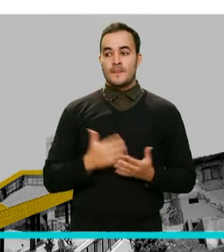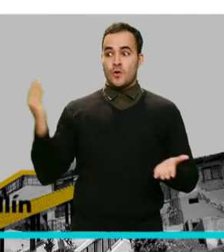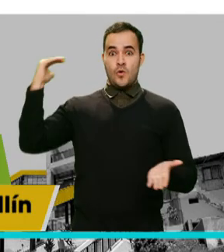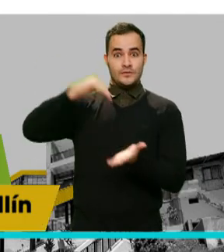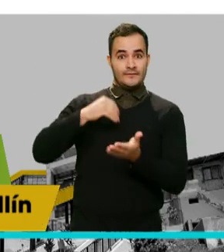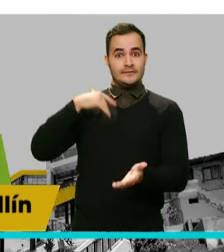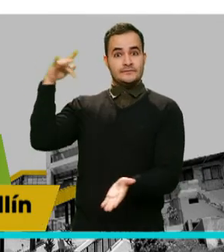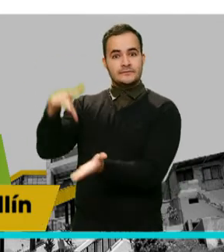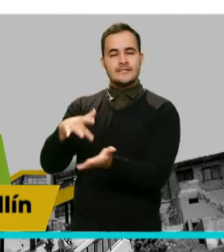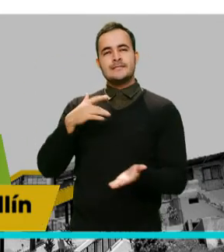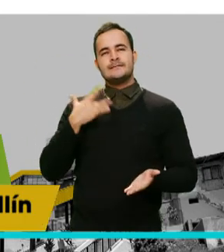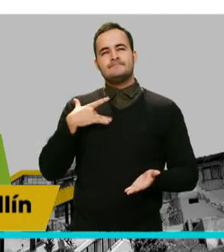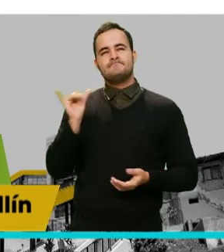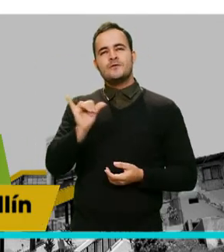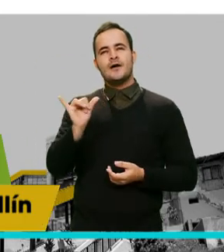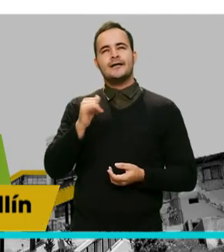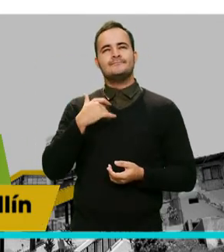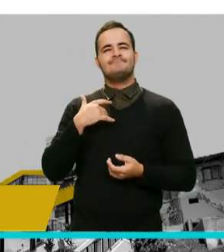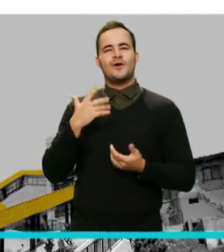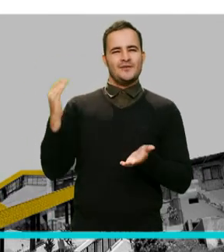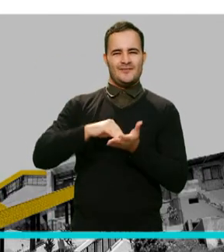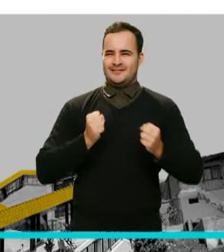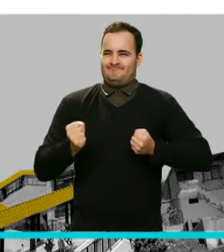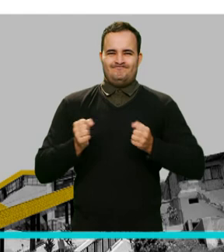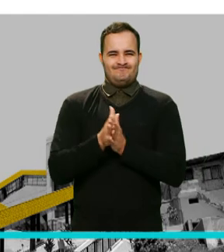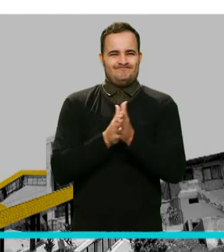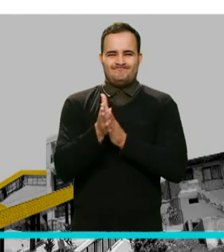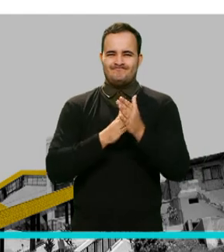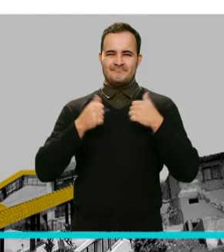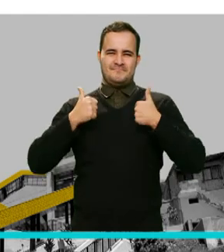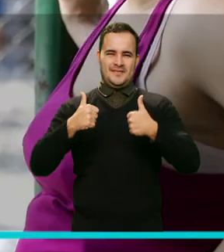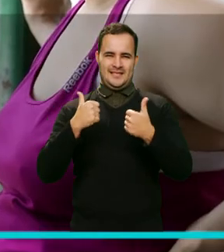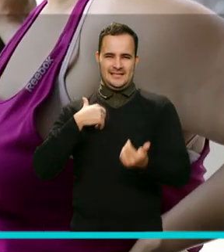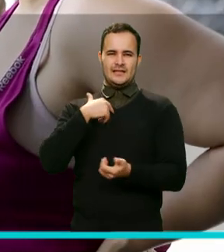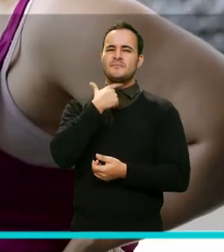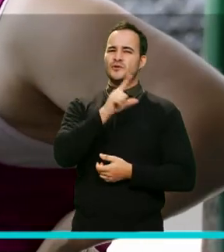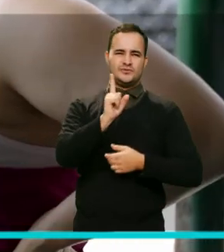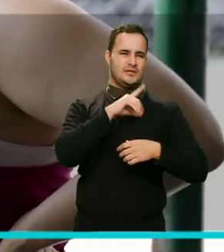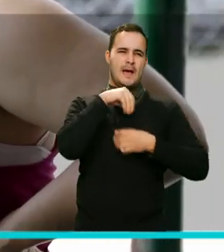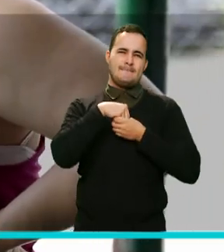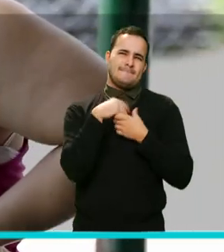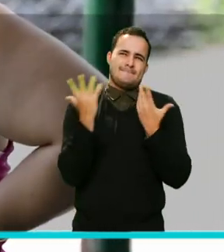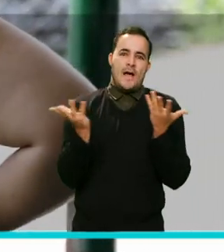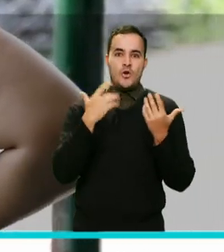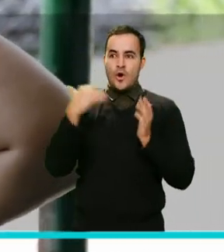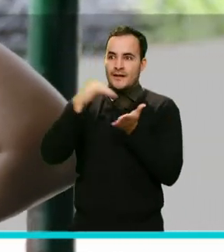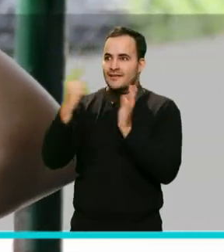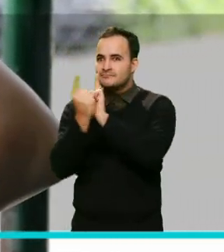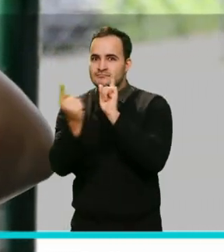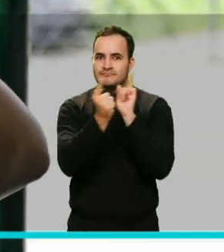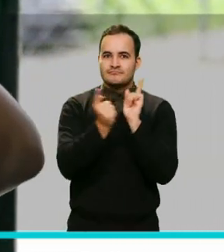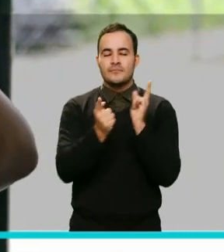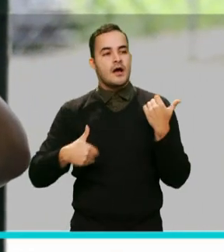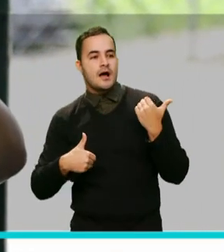motivador. A mí me gusta volver al campo. Realmente estar en contacto con las gestantes nos permite hacer